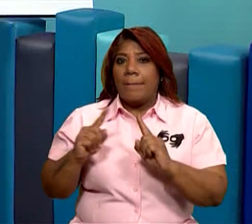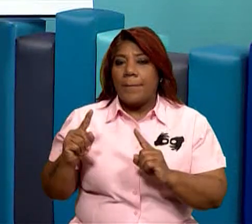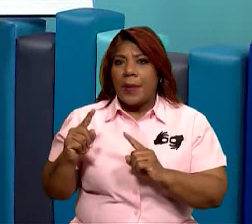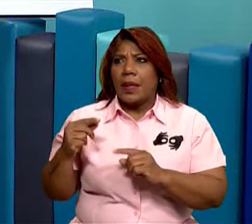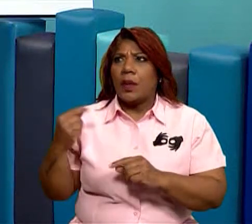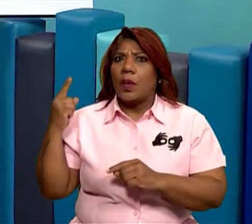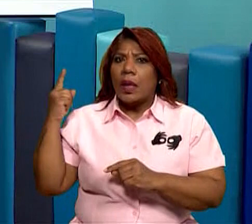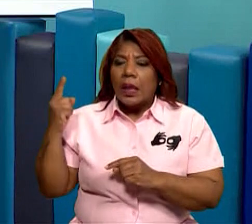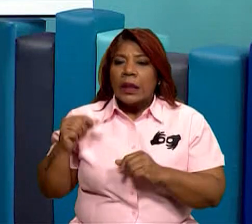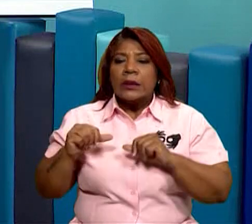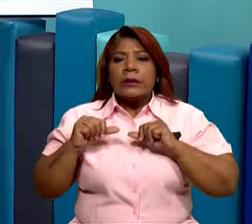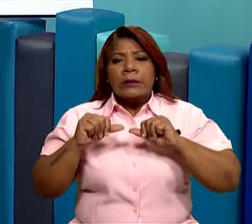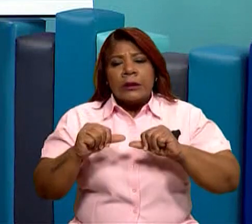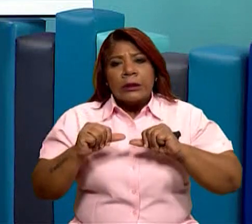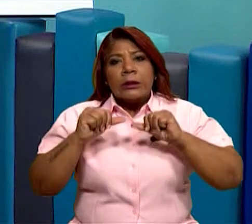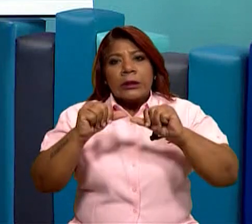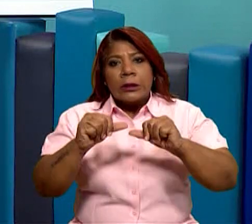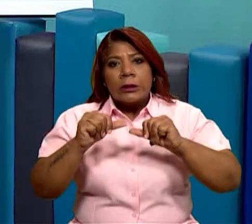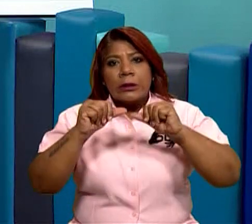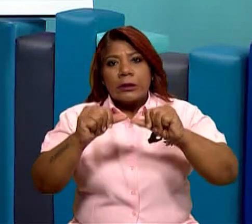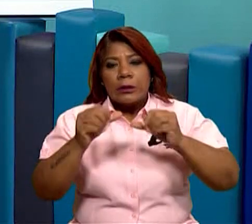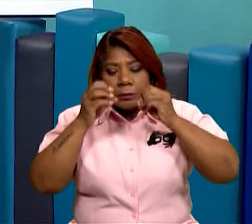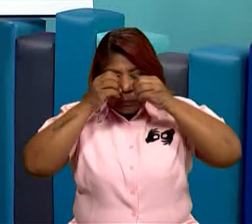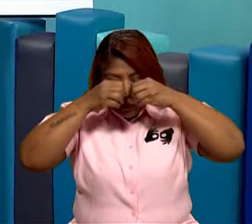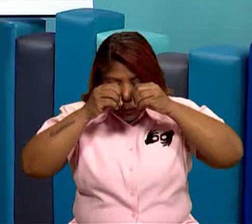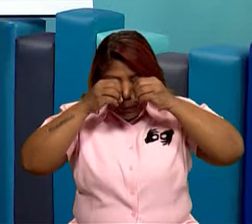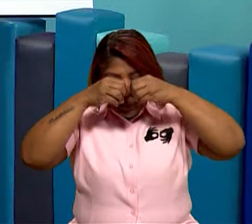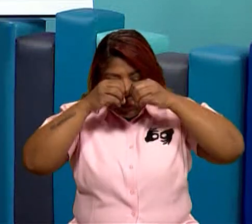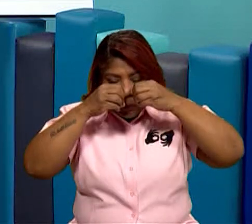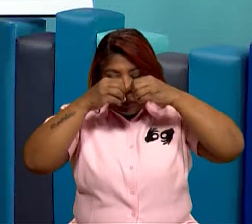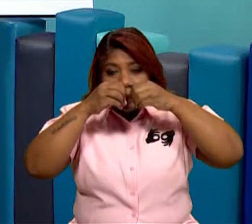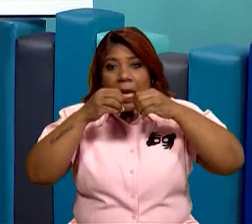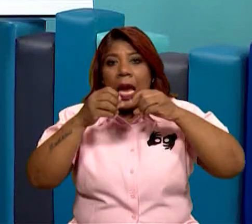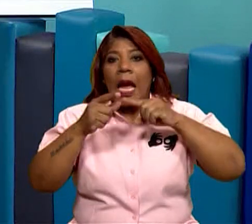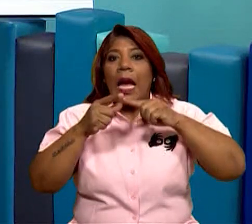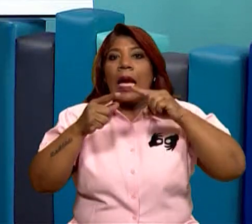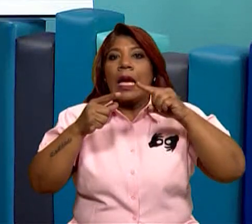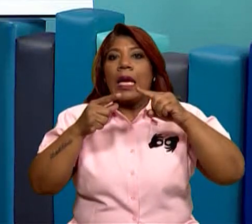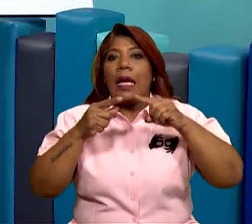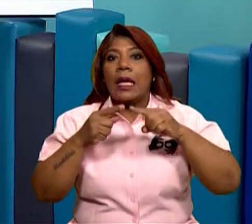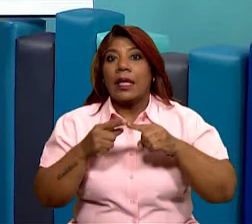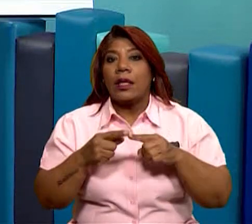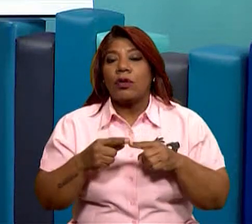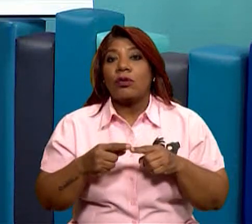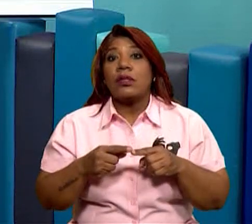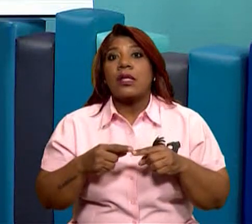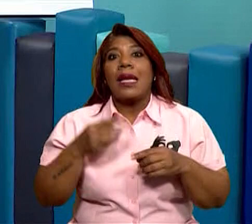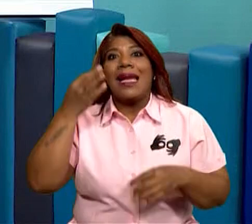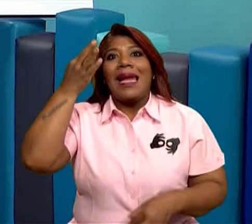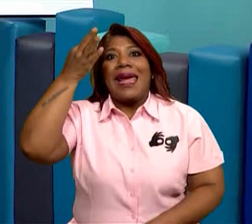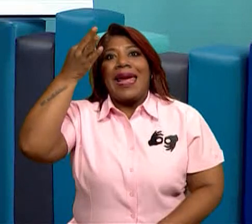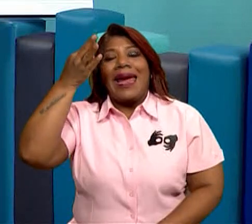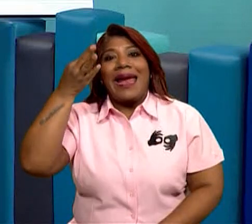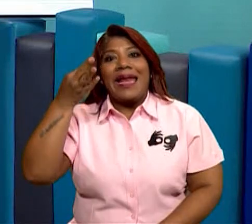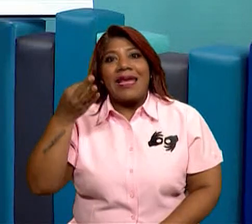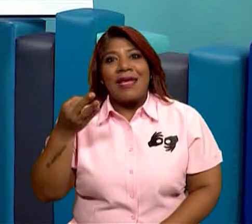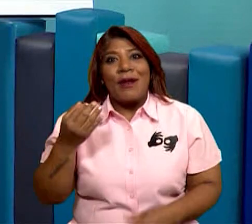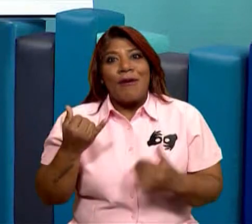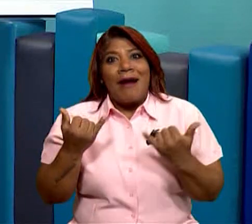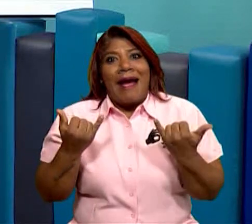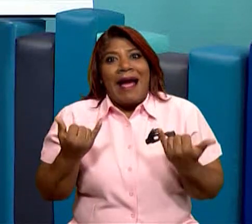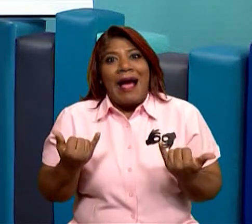esas observaciones que hizo con su microscopio, lo comenzaron a catalogar entonces como un gran científico. Muy bien,